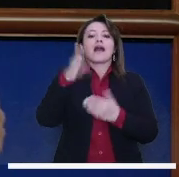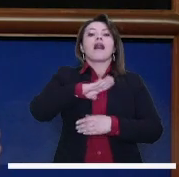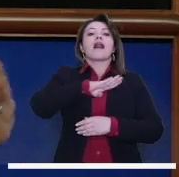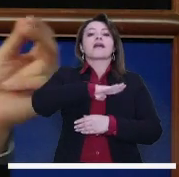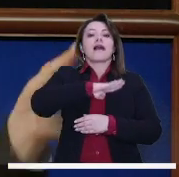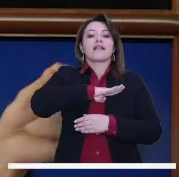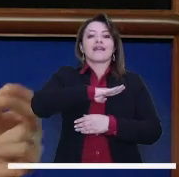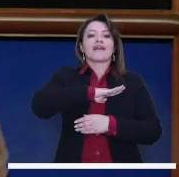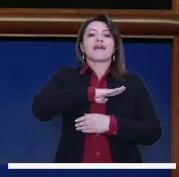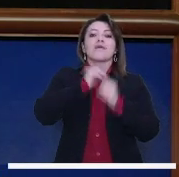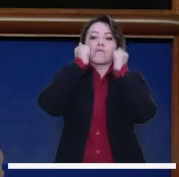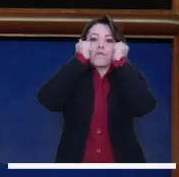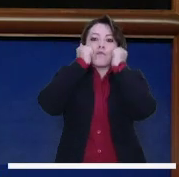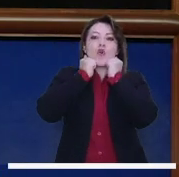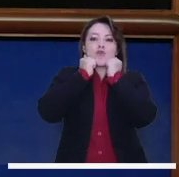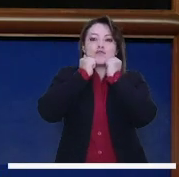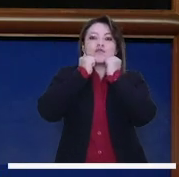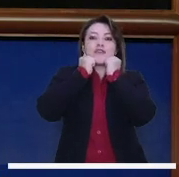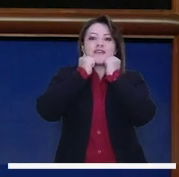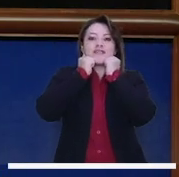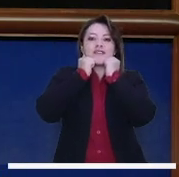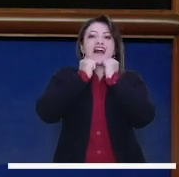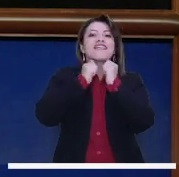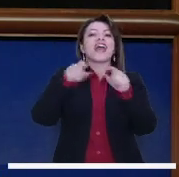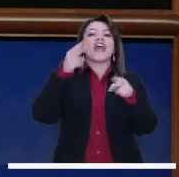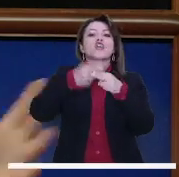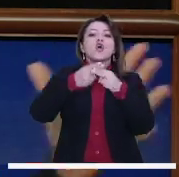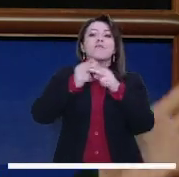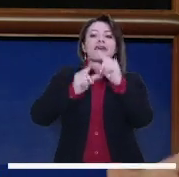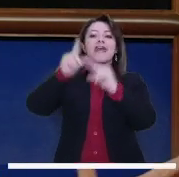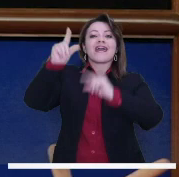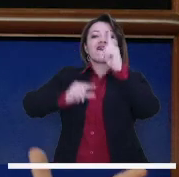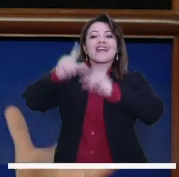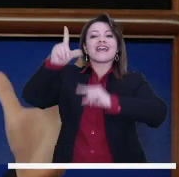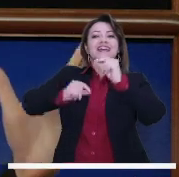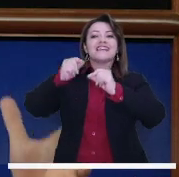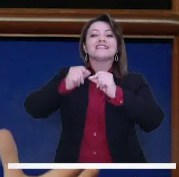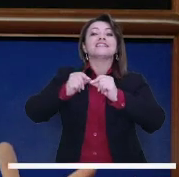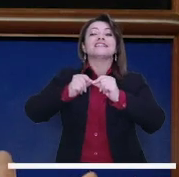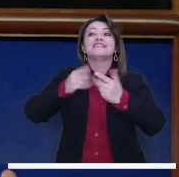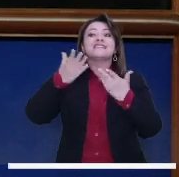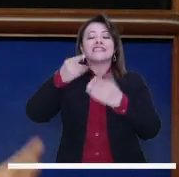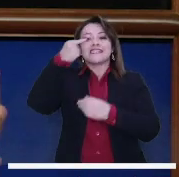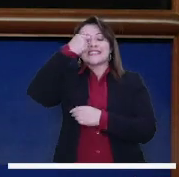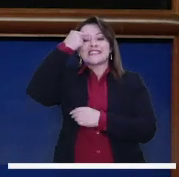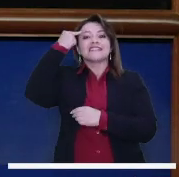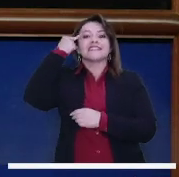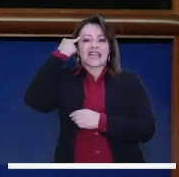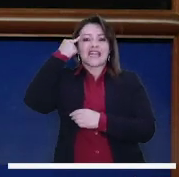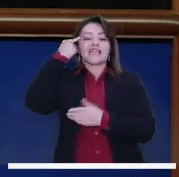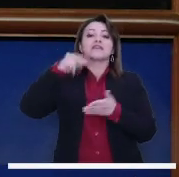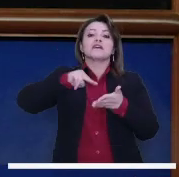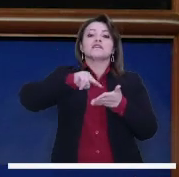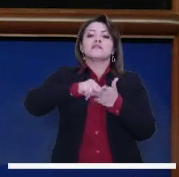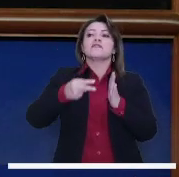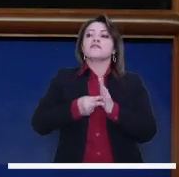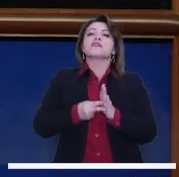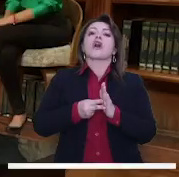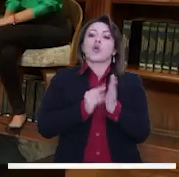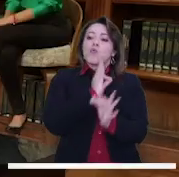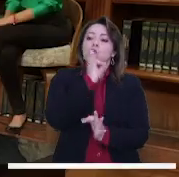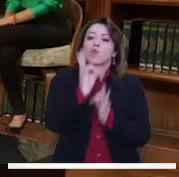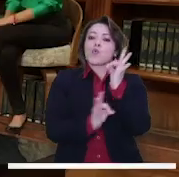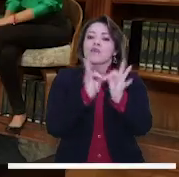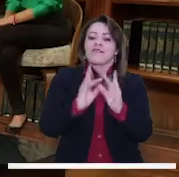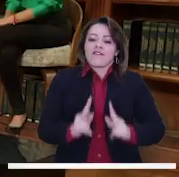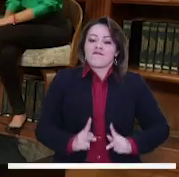alcalde Antanas Mocus de las Estrellas Negras. La lanzó la Secretaría de Movilidad la semana pasada, se llama No Más Muertos en las Vías.